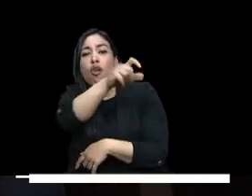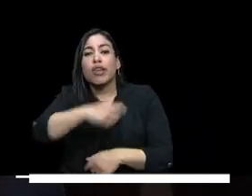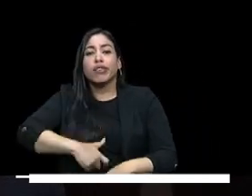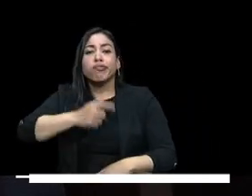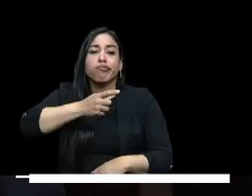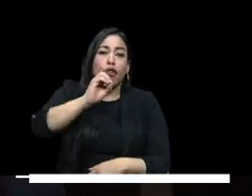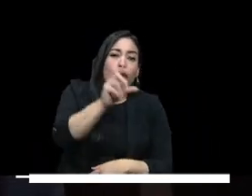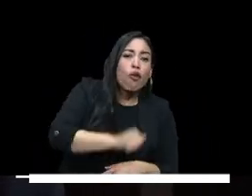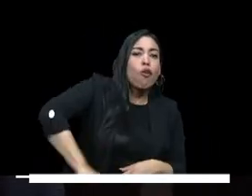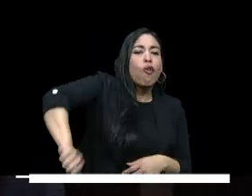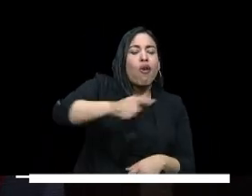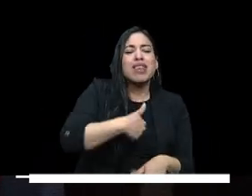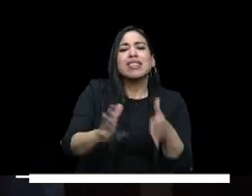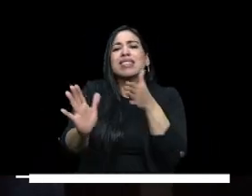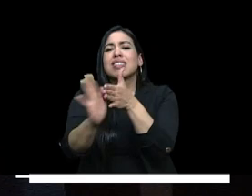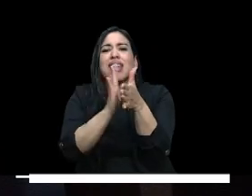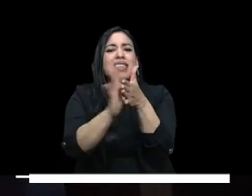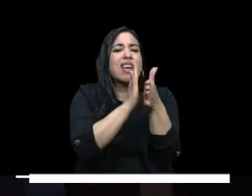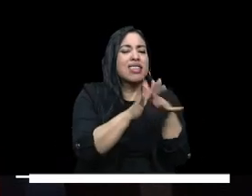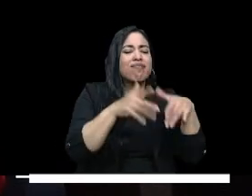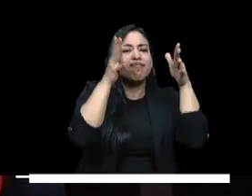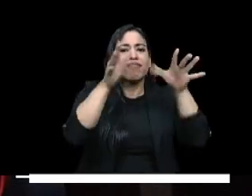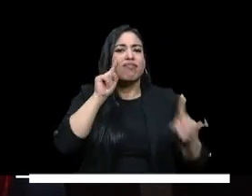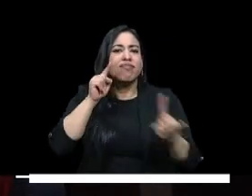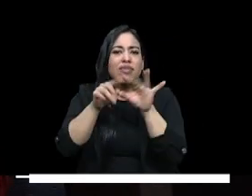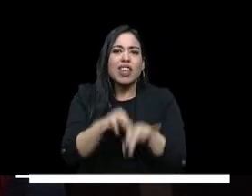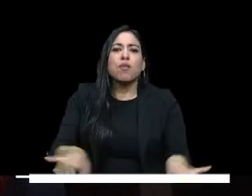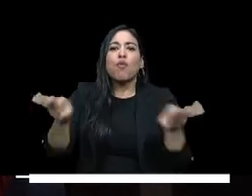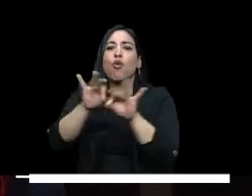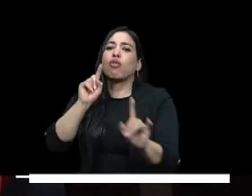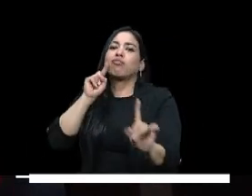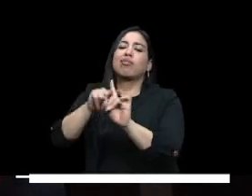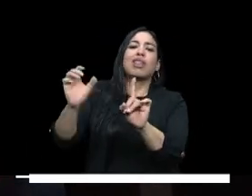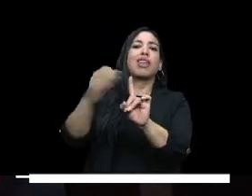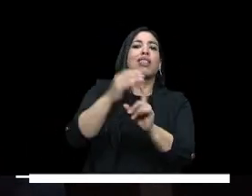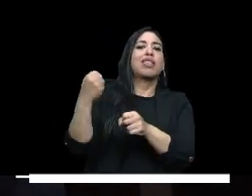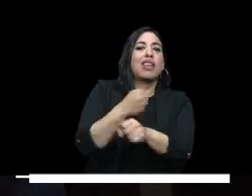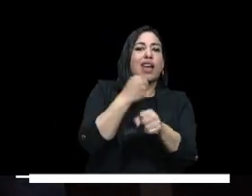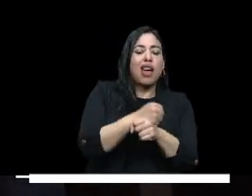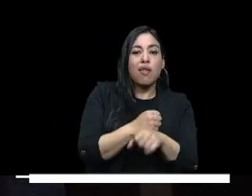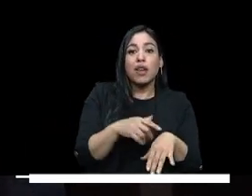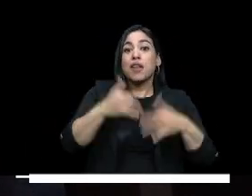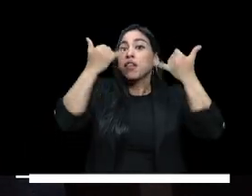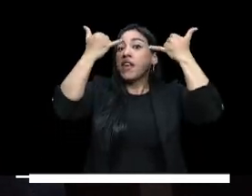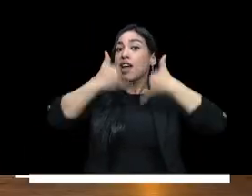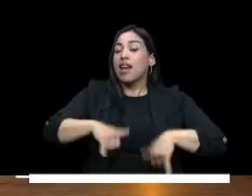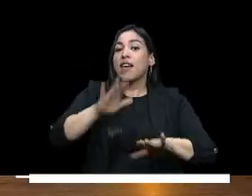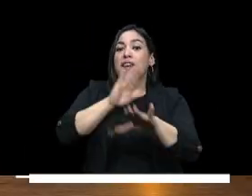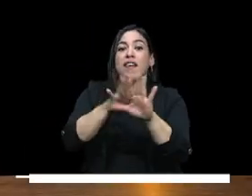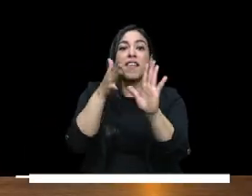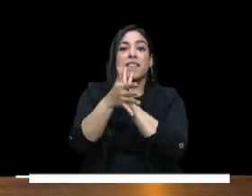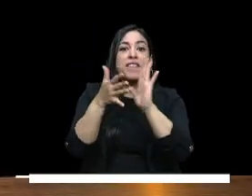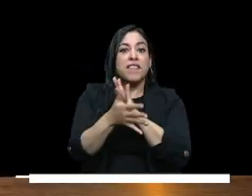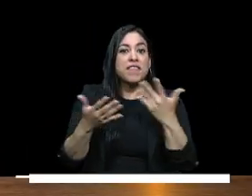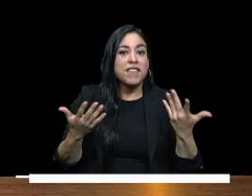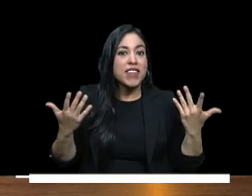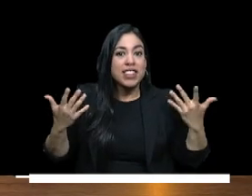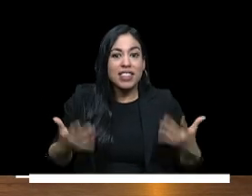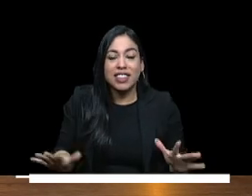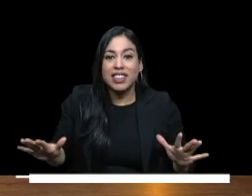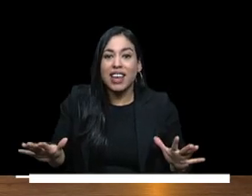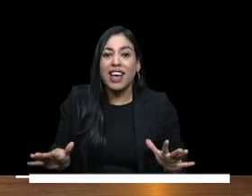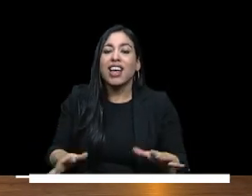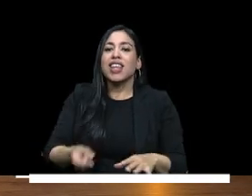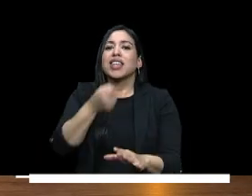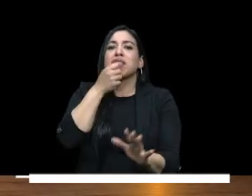ciudadanos y todos podamos conocer y estemos trabajando hacia el mismo objetivo por el mismo lado y hemos llegado de esa manera al final de